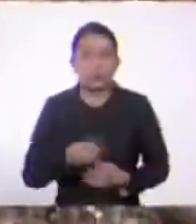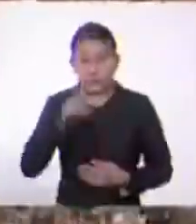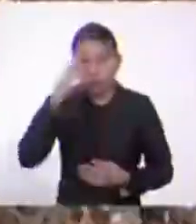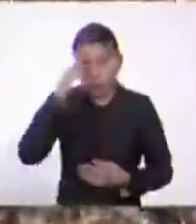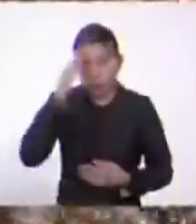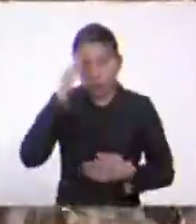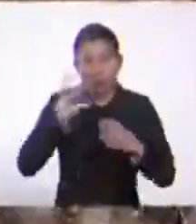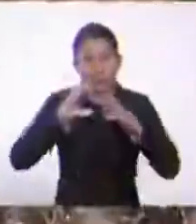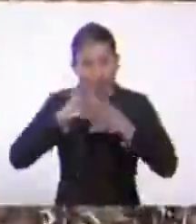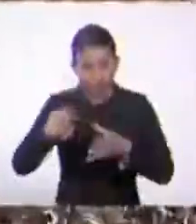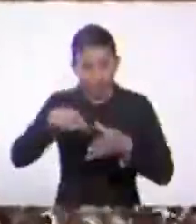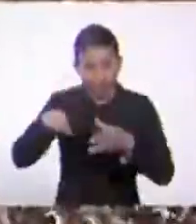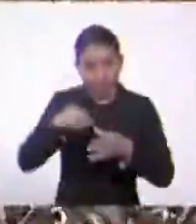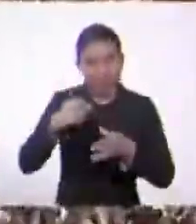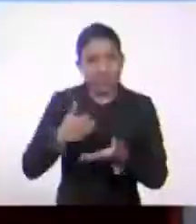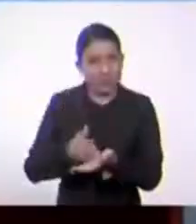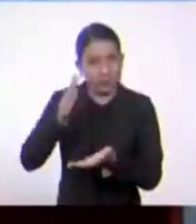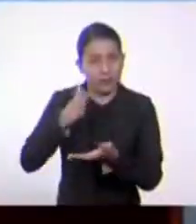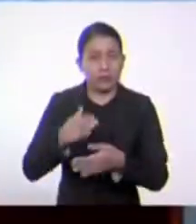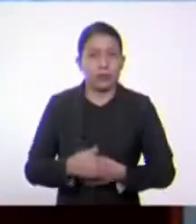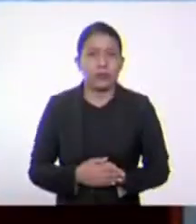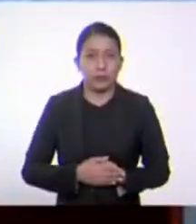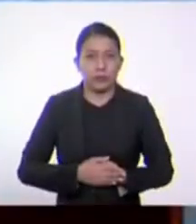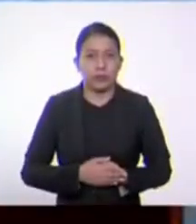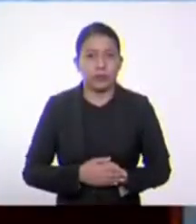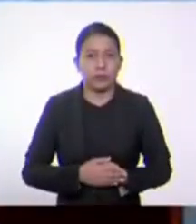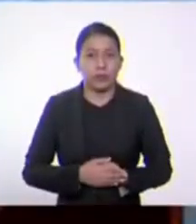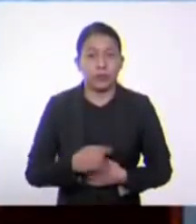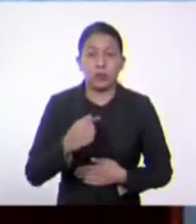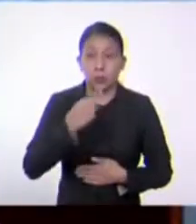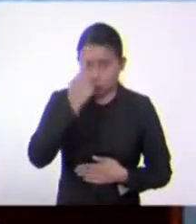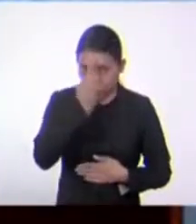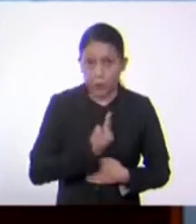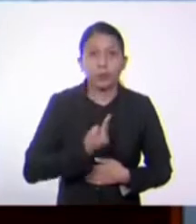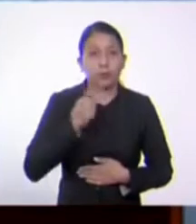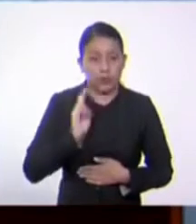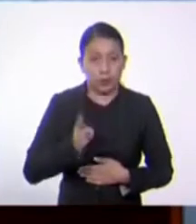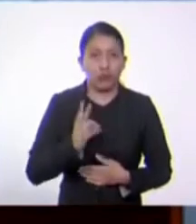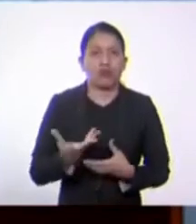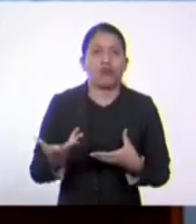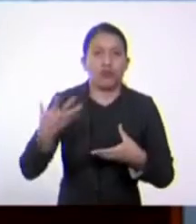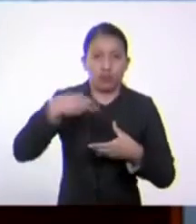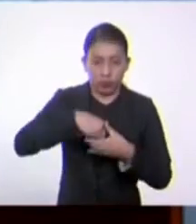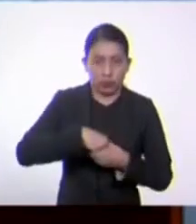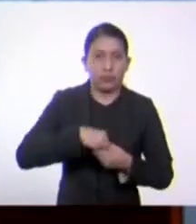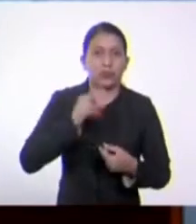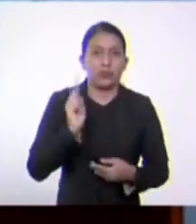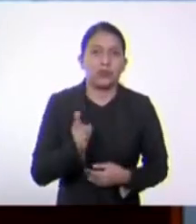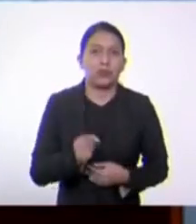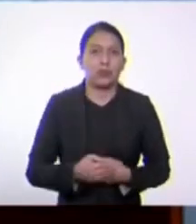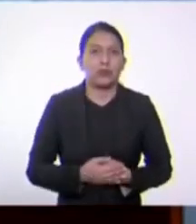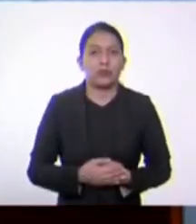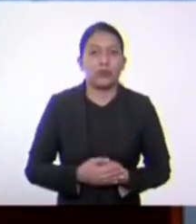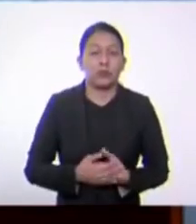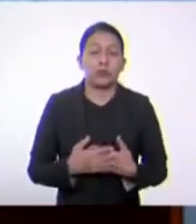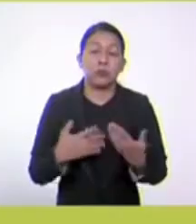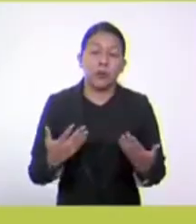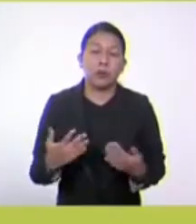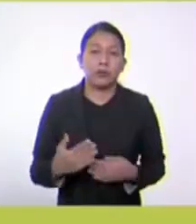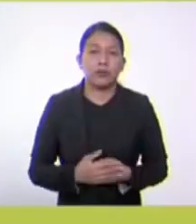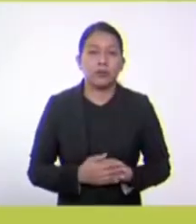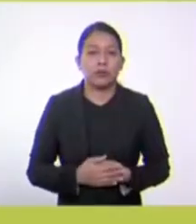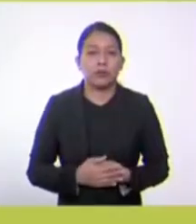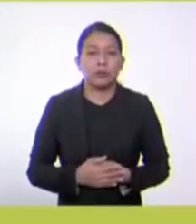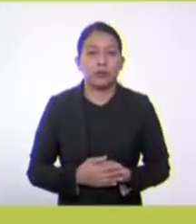reinos o dentro del reino animalia están los seres humanos también. Estamos incluidos ahí. Aparte de ello,